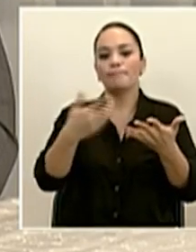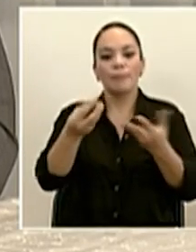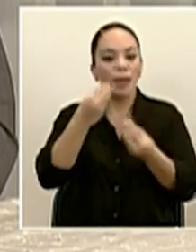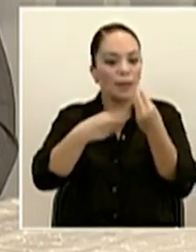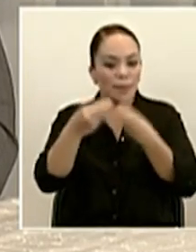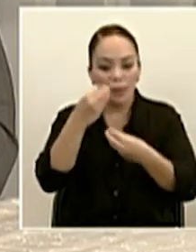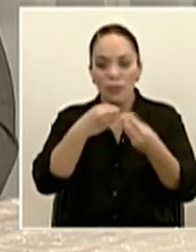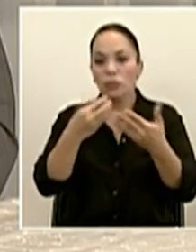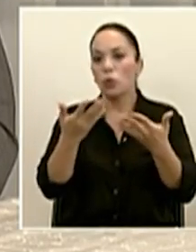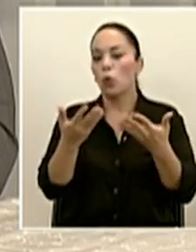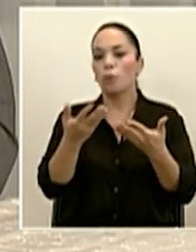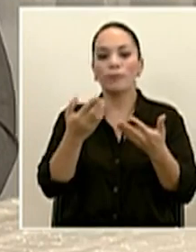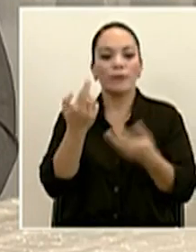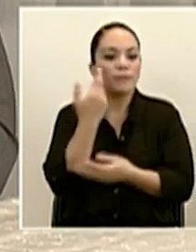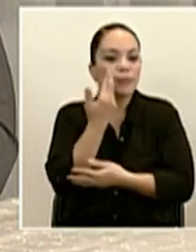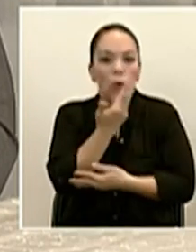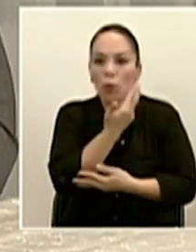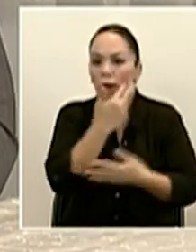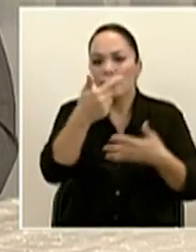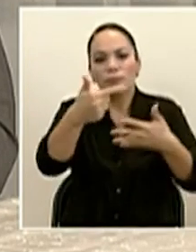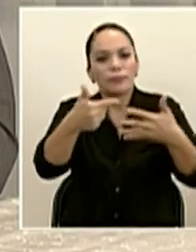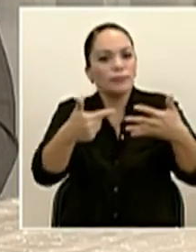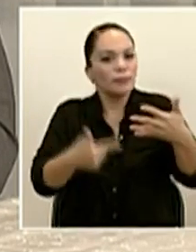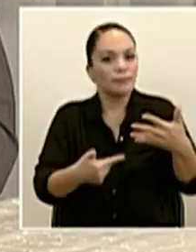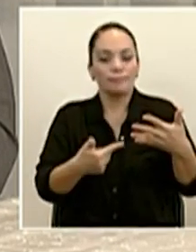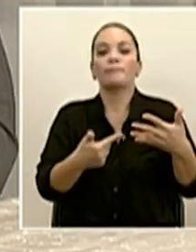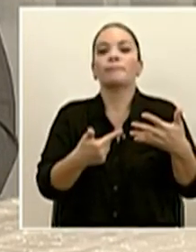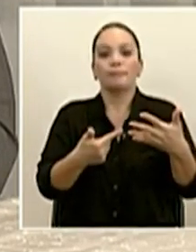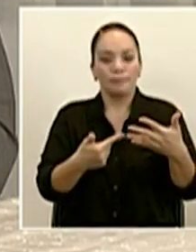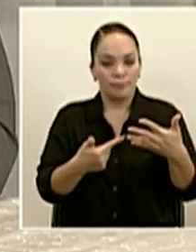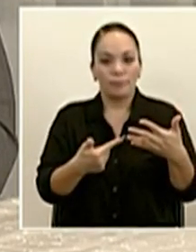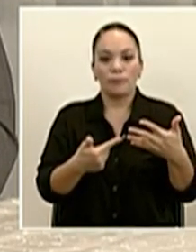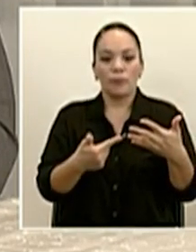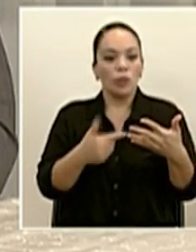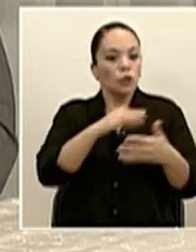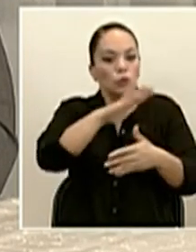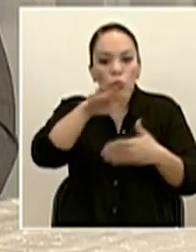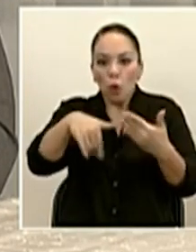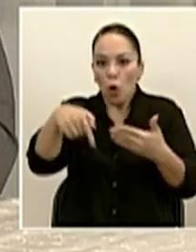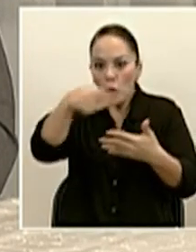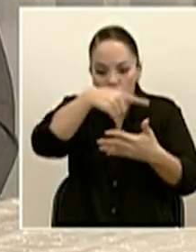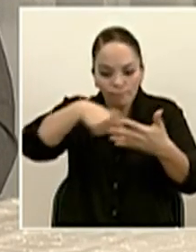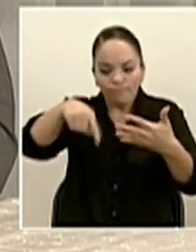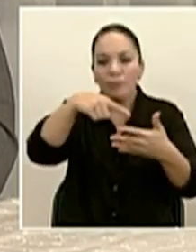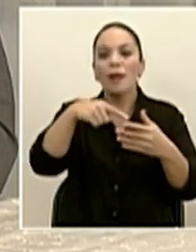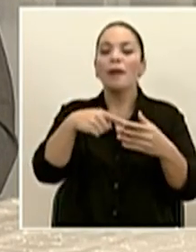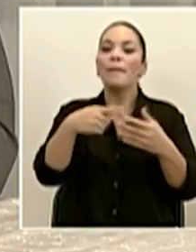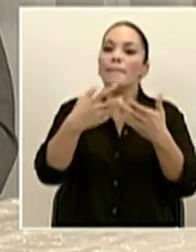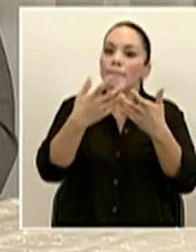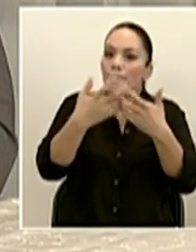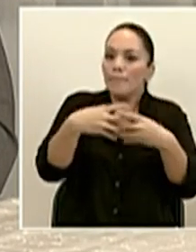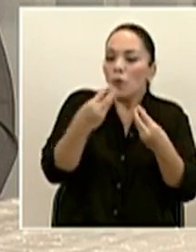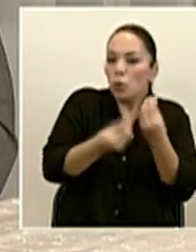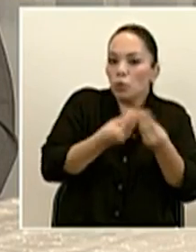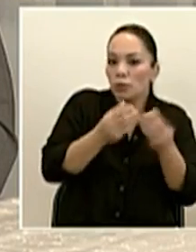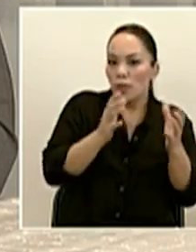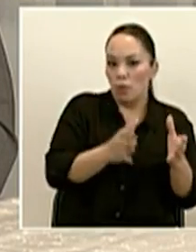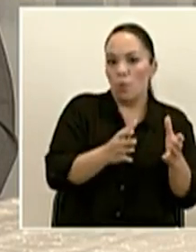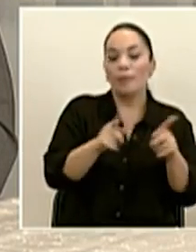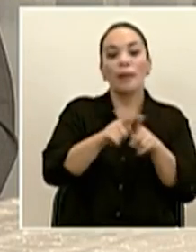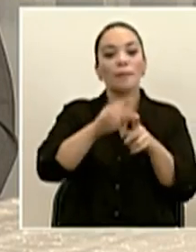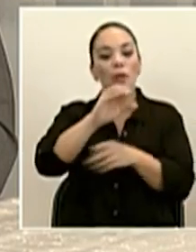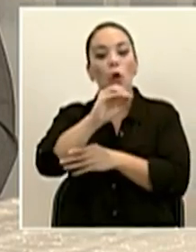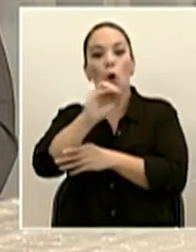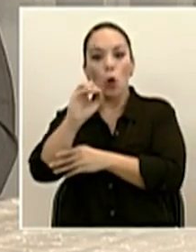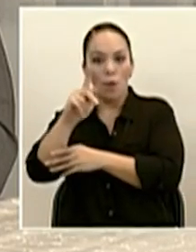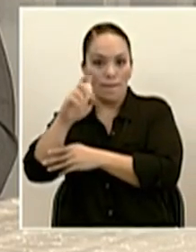alimentación, comida, restaurantes, es decir, con el aparato productivo, también con cooperativas. Y lo